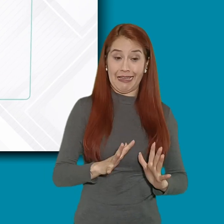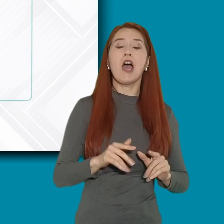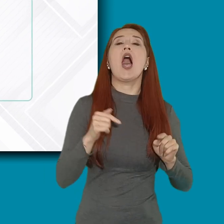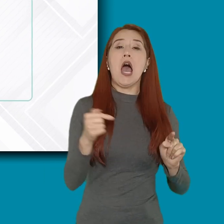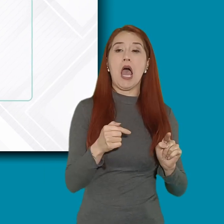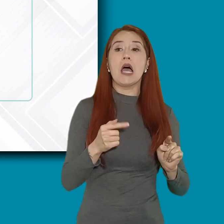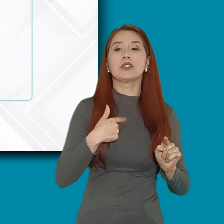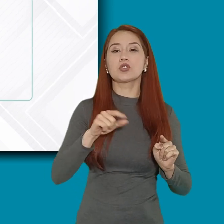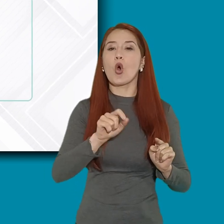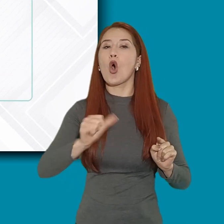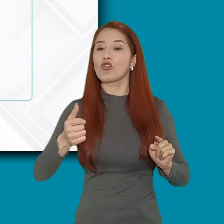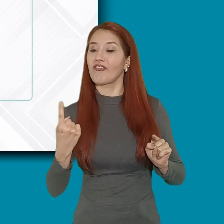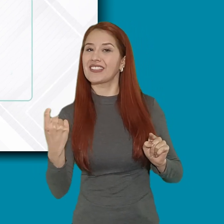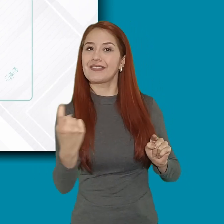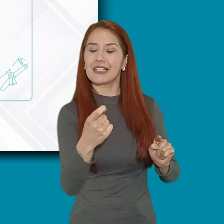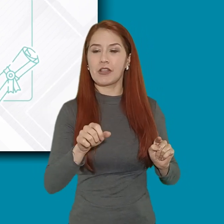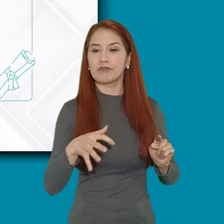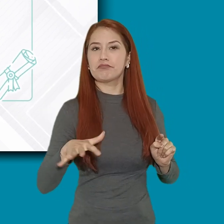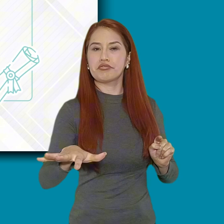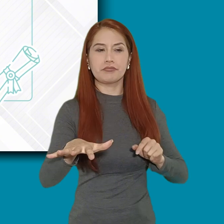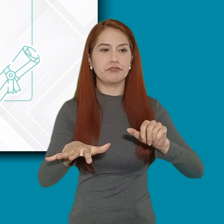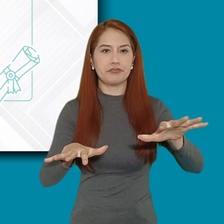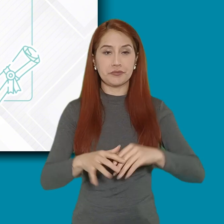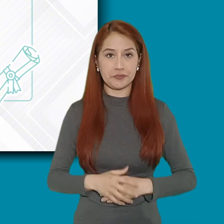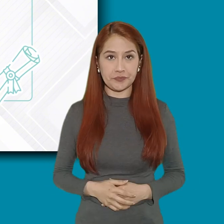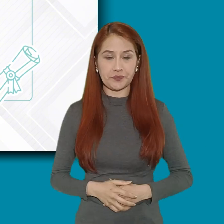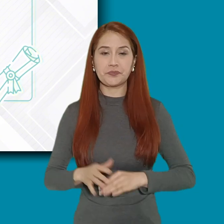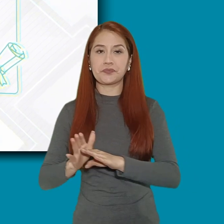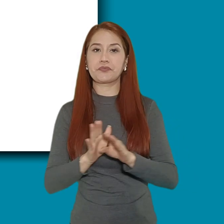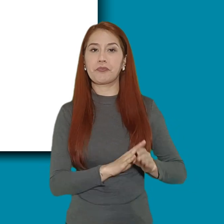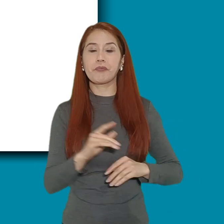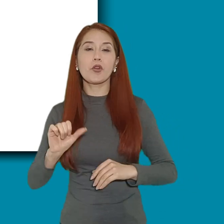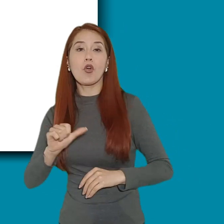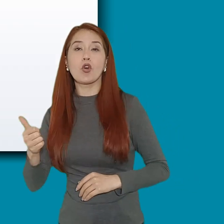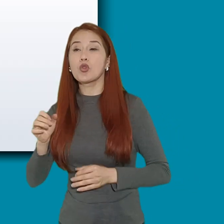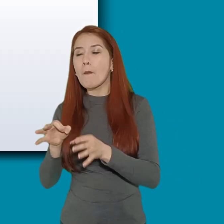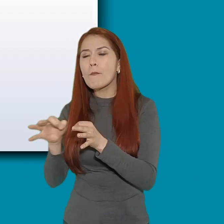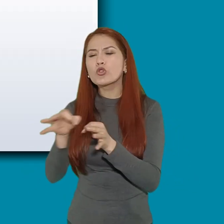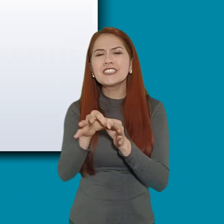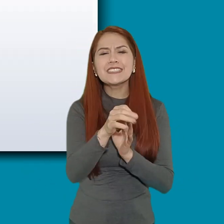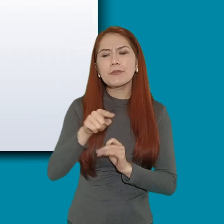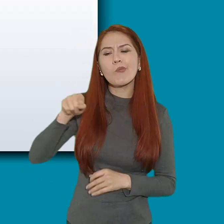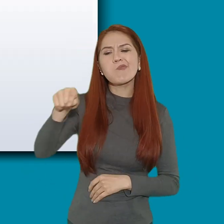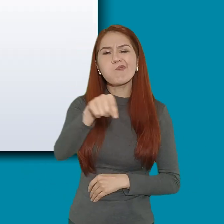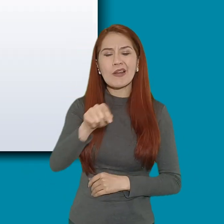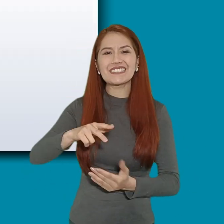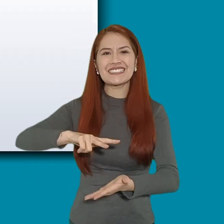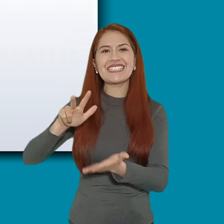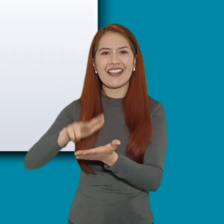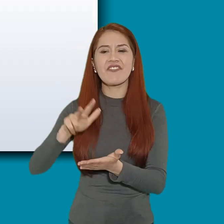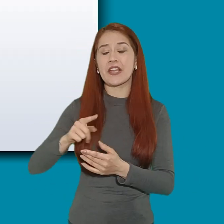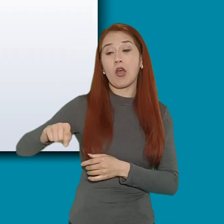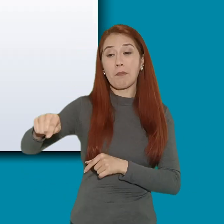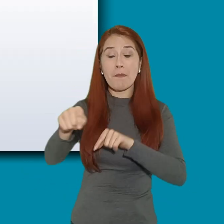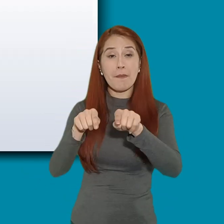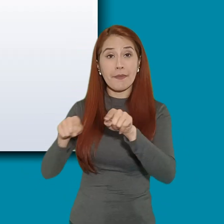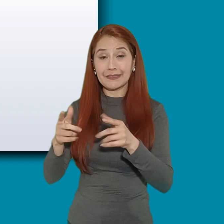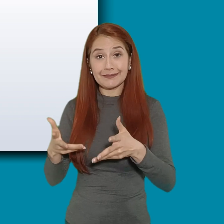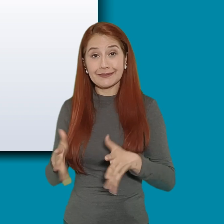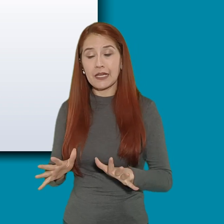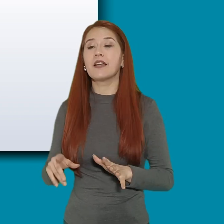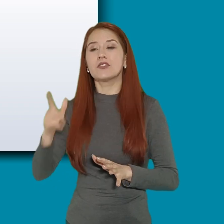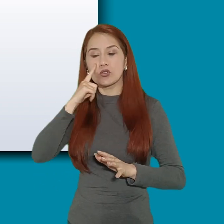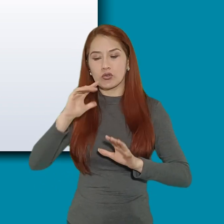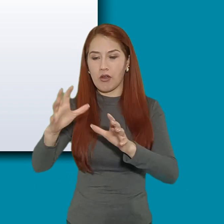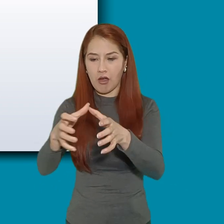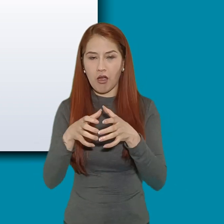también a 32 municipios certificados. El proceso se desarrolla con la participación de los equipos de